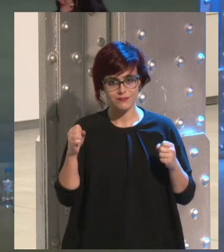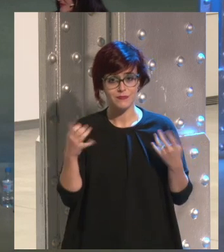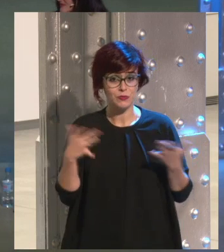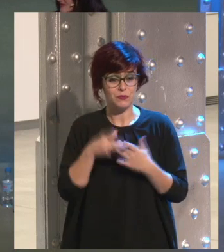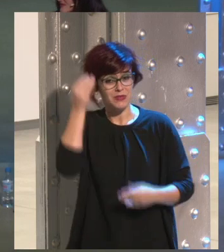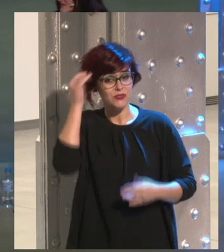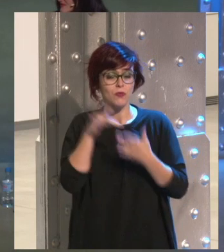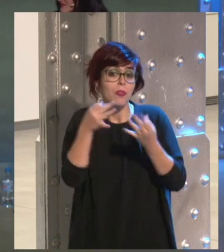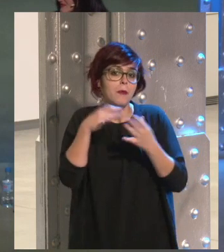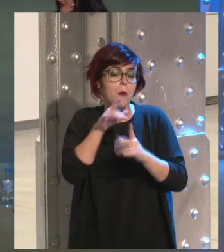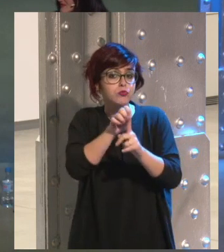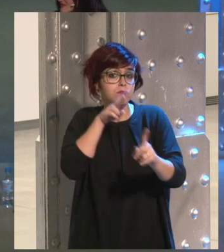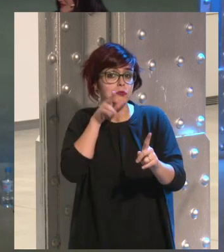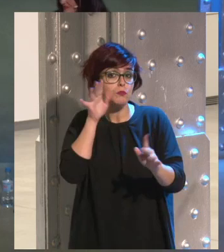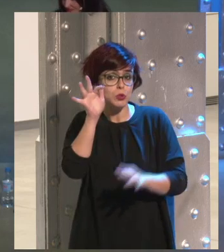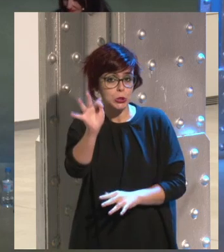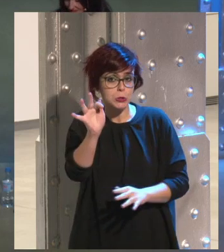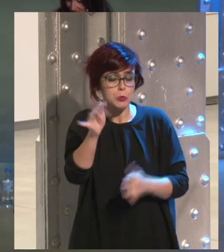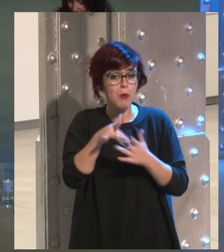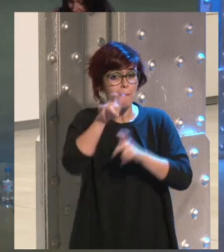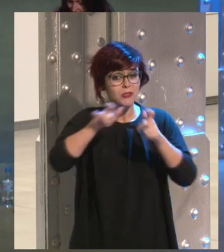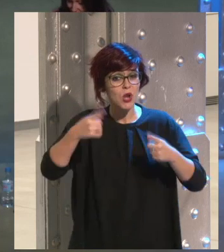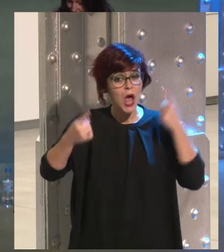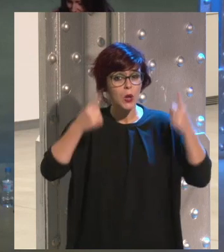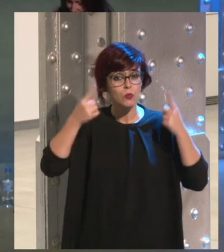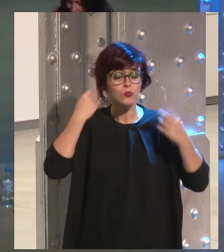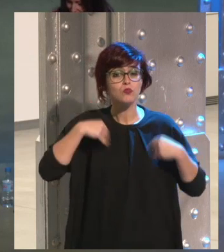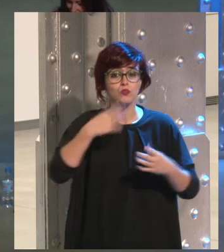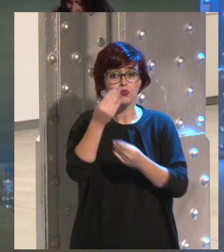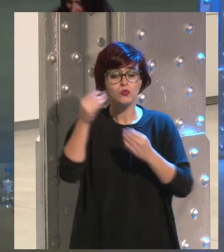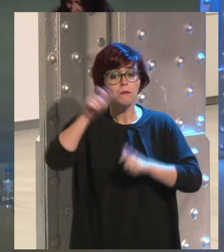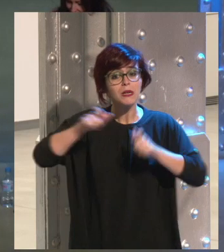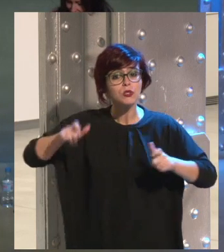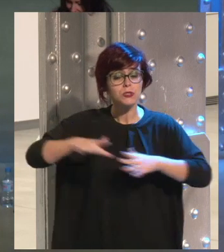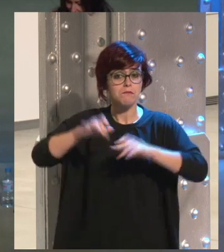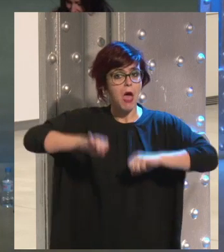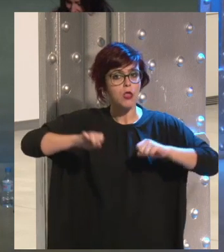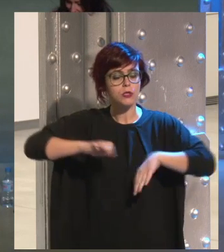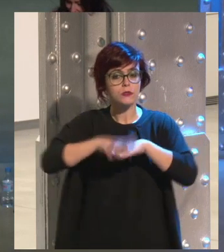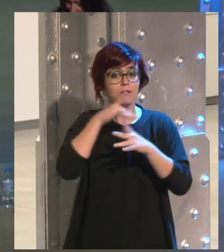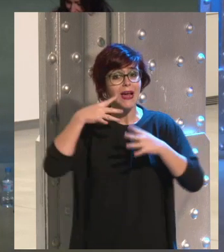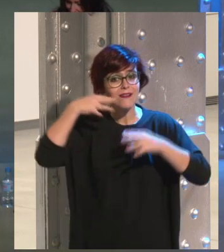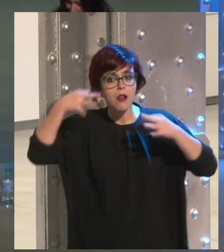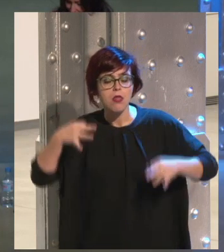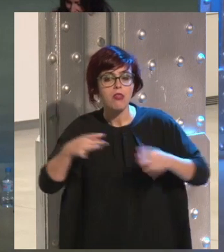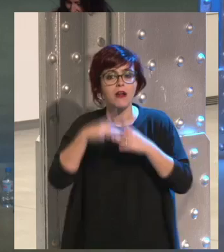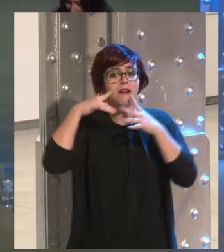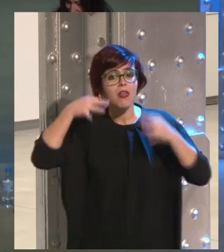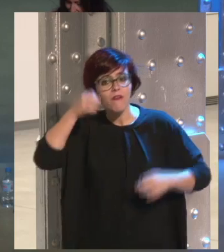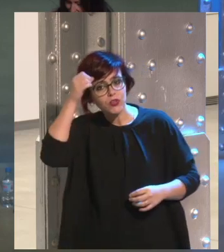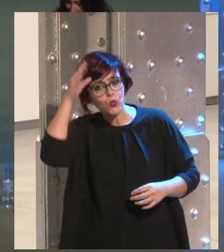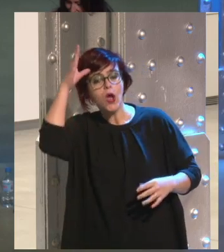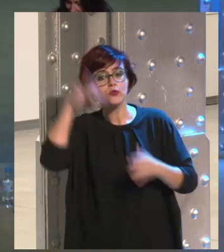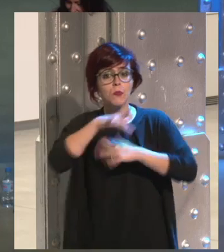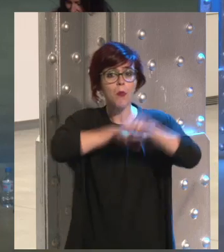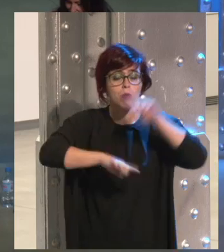yo creo que hay que verlo así estoy de acuerdo contigo hay mucha gente incluso muchas personas mayores y va a pasar con la realidad virtual que va a tener muchos problemas